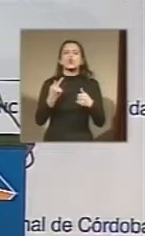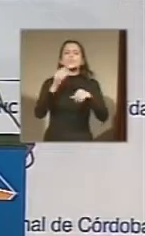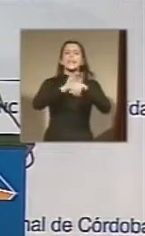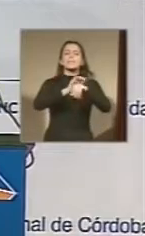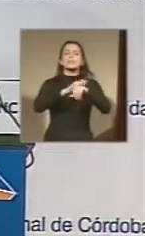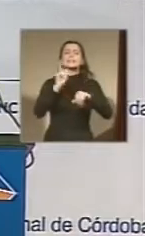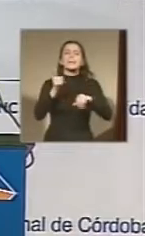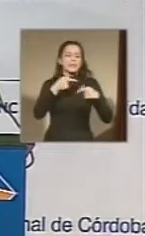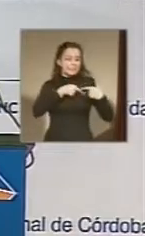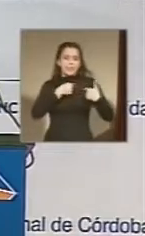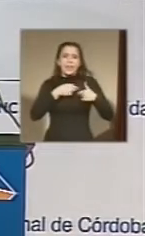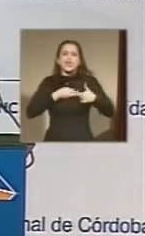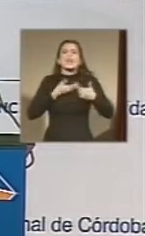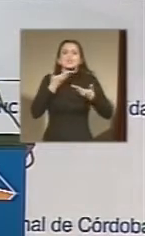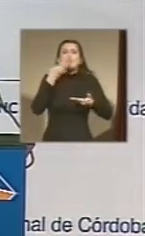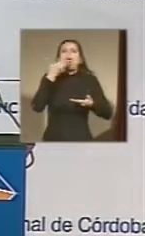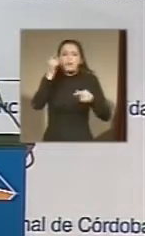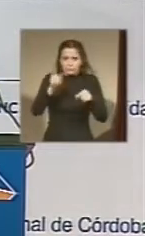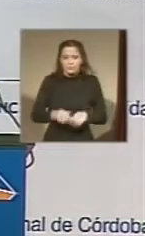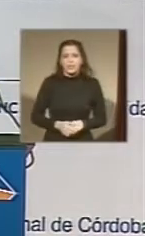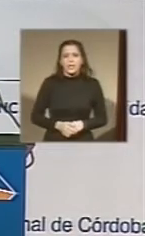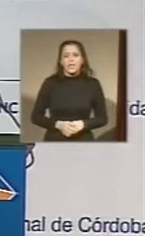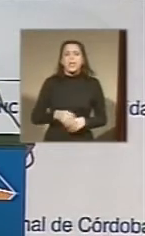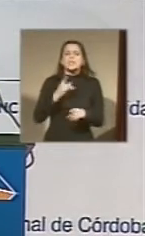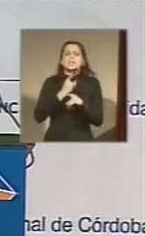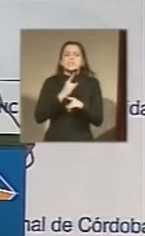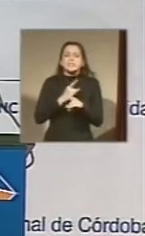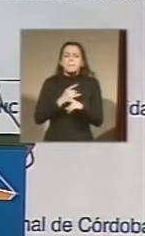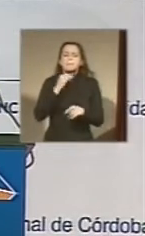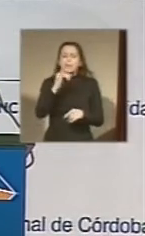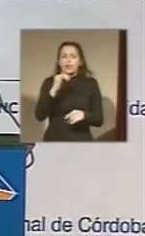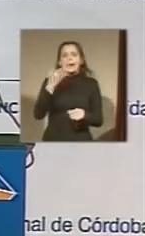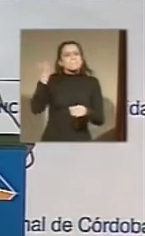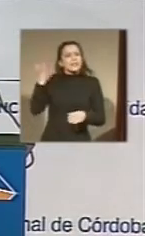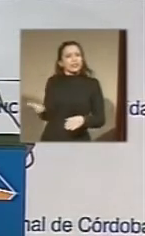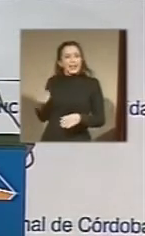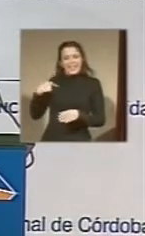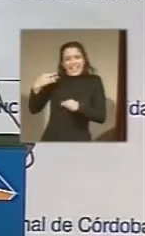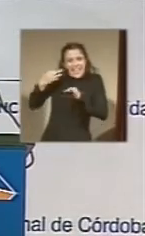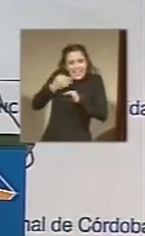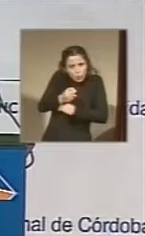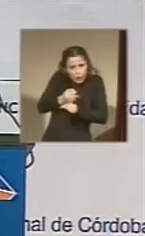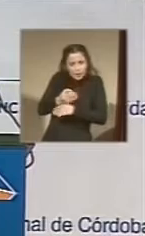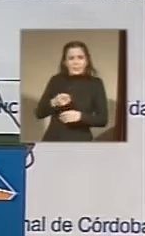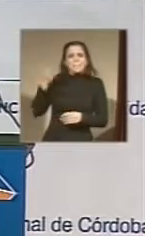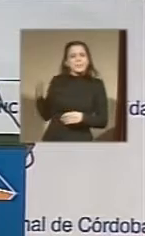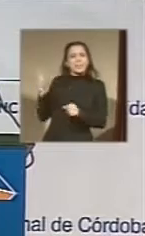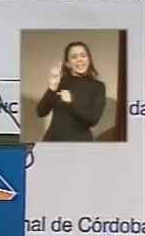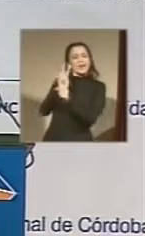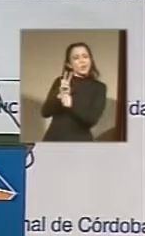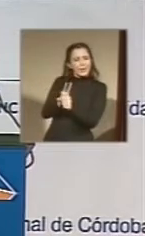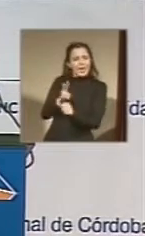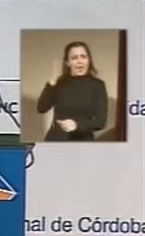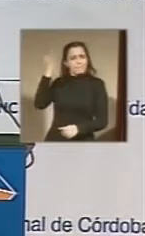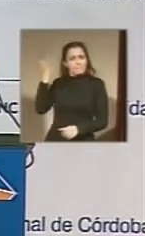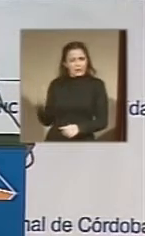siempre digo que la persona que nos educa, la persona que nos cuida y las